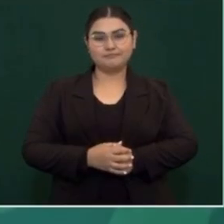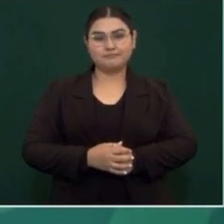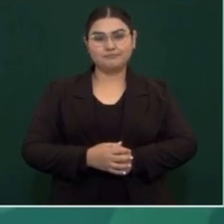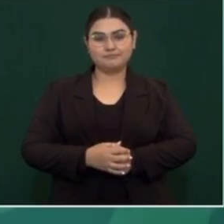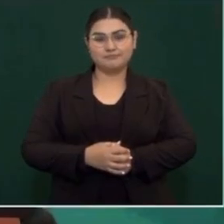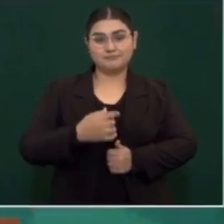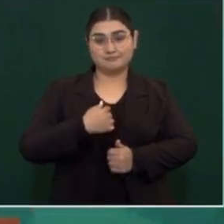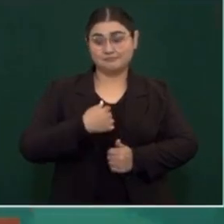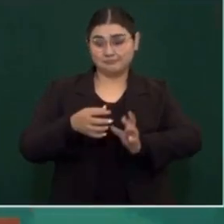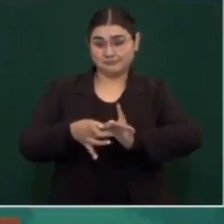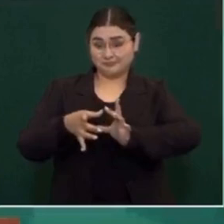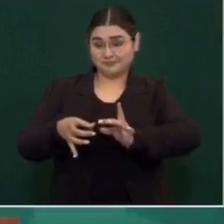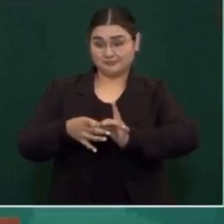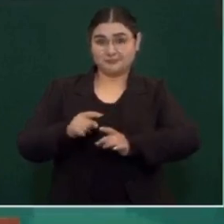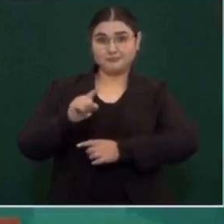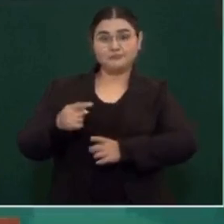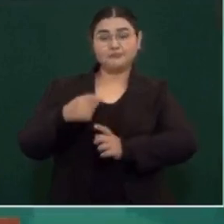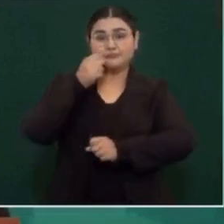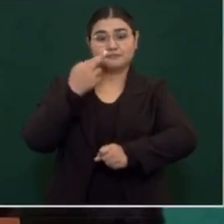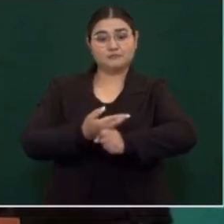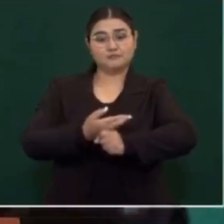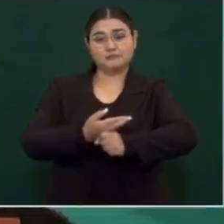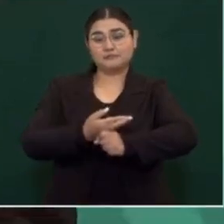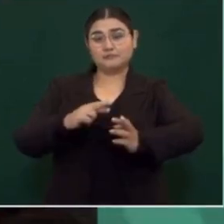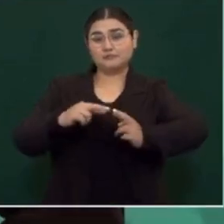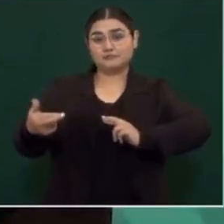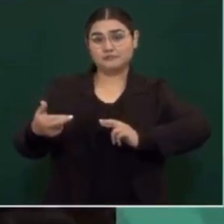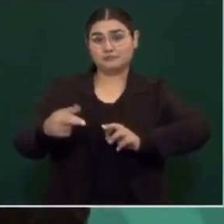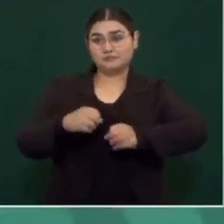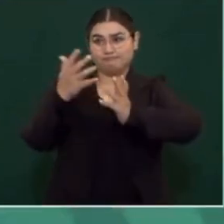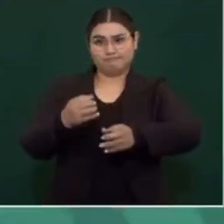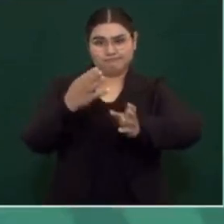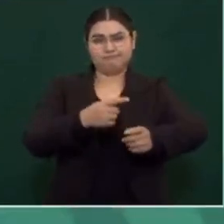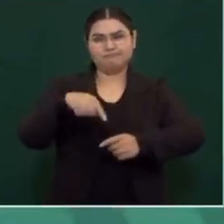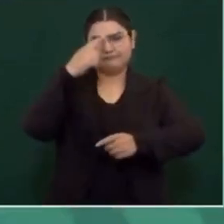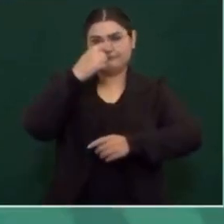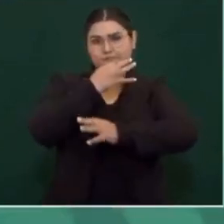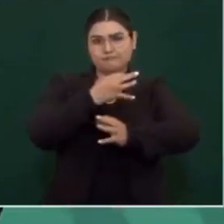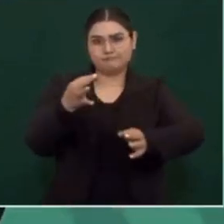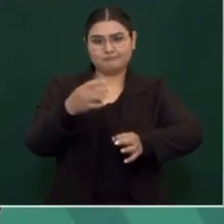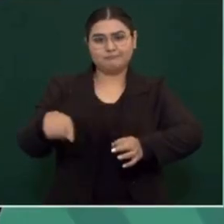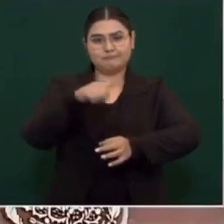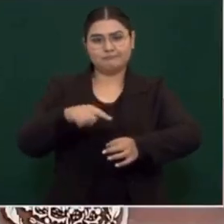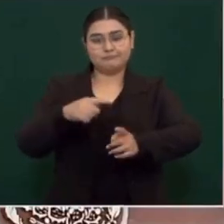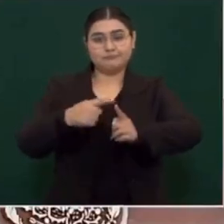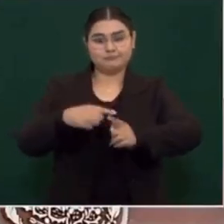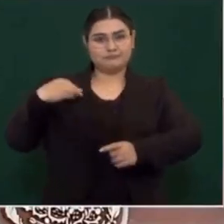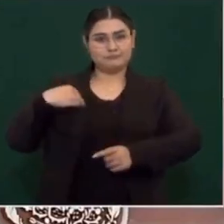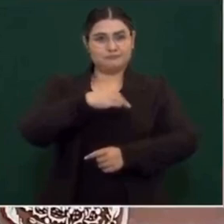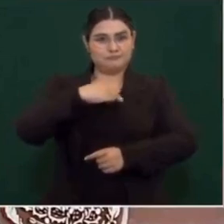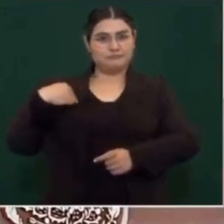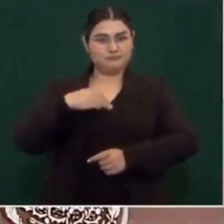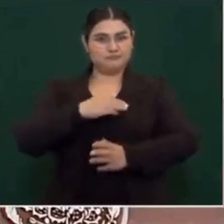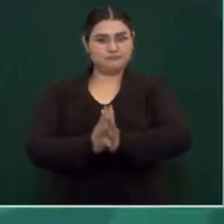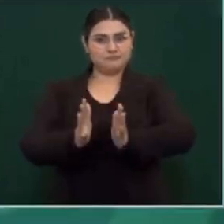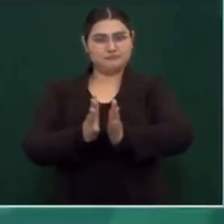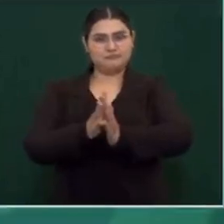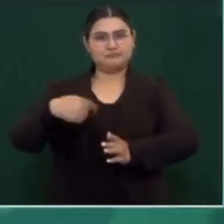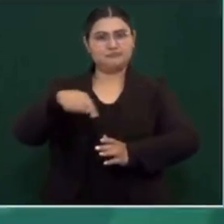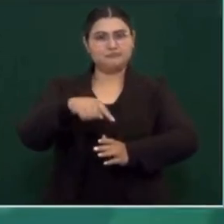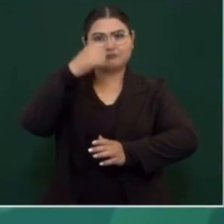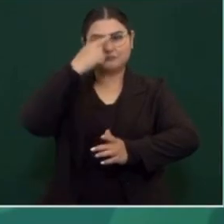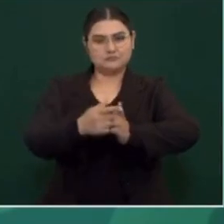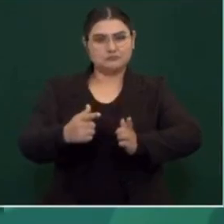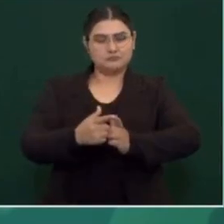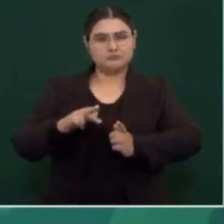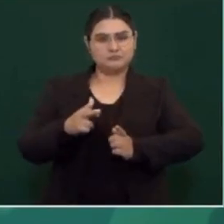Le voy a dar instrucciones al secretario de Relaciones Exteriores que le notifique a los miembros del Grupo